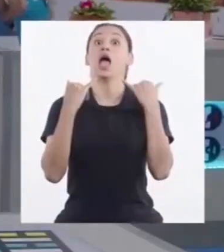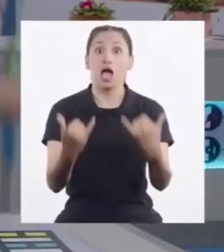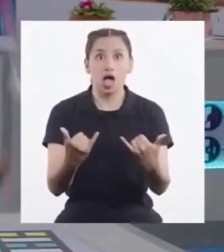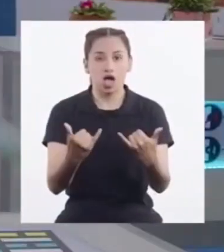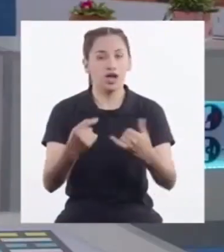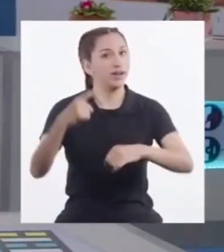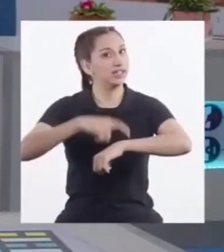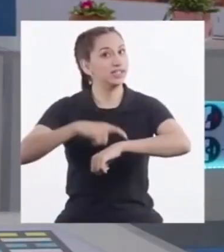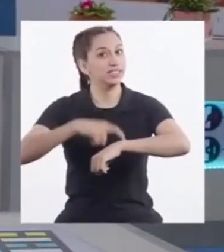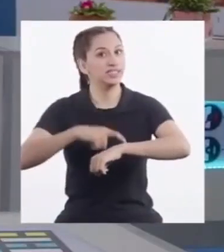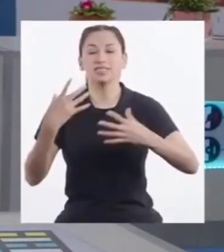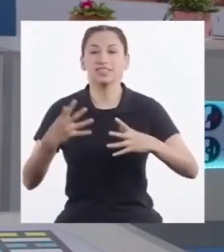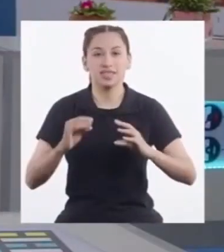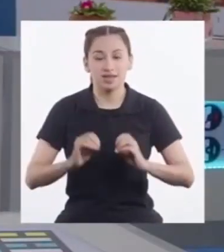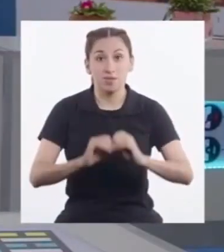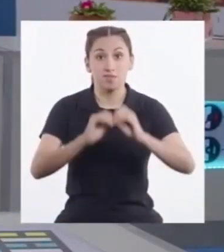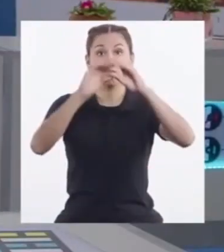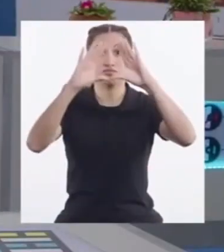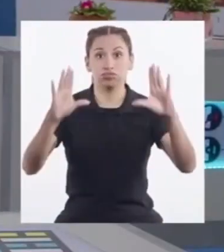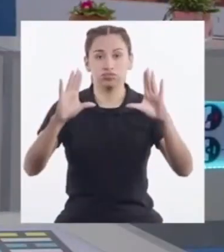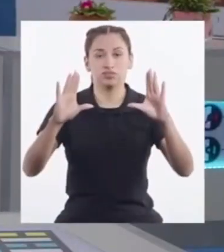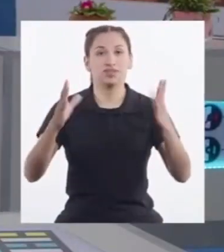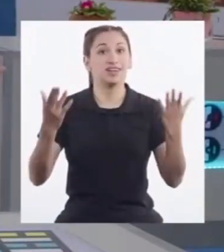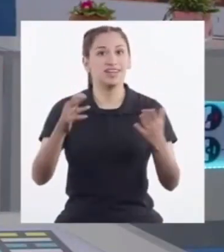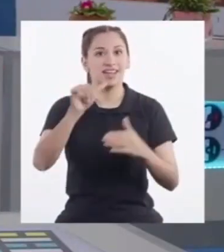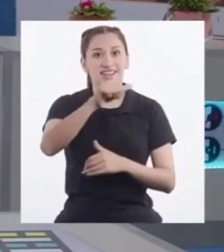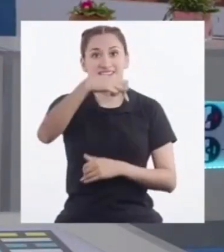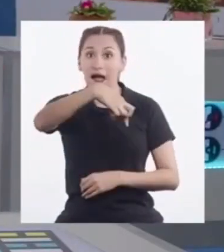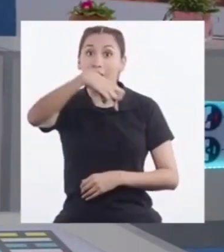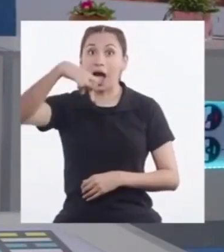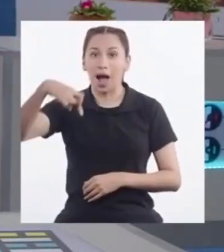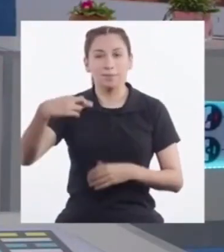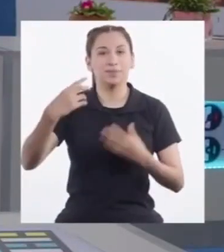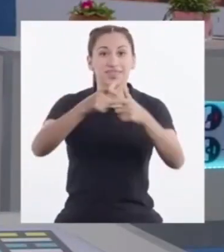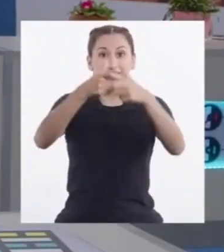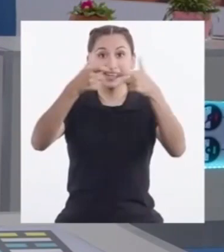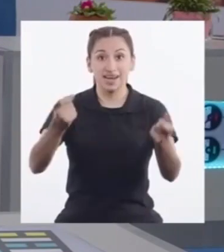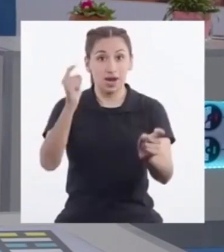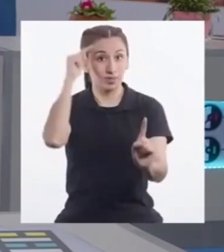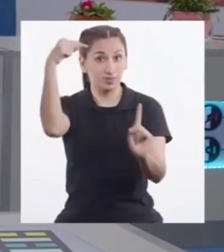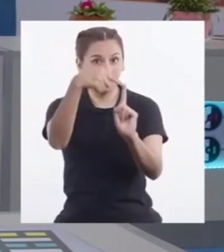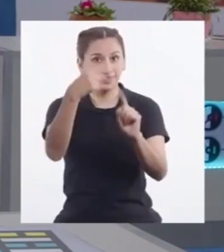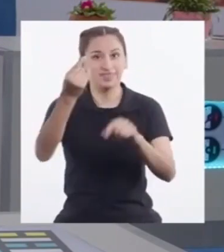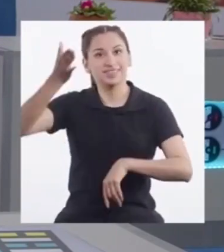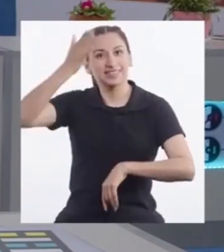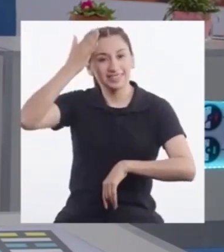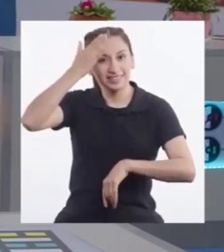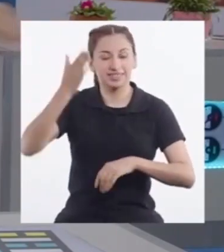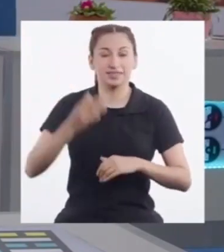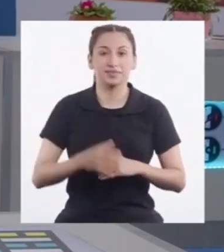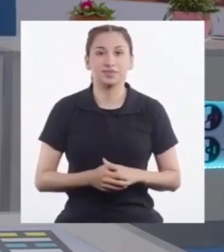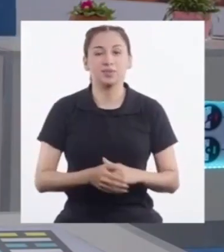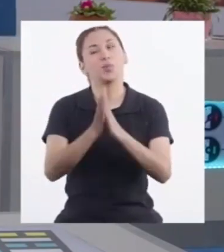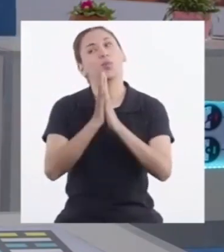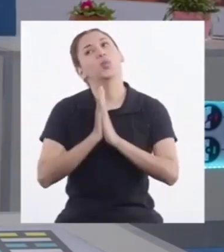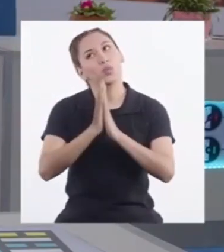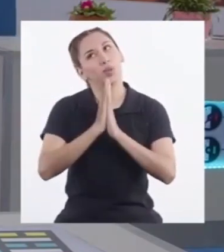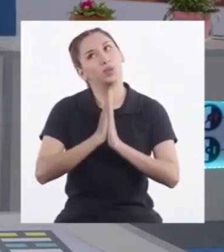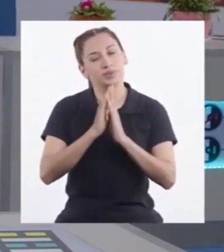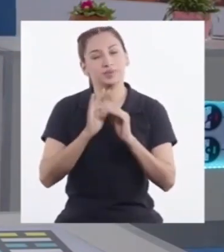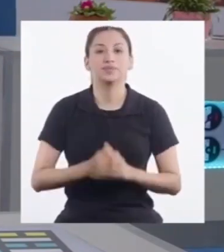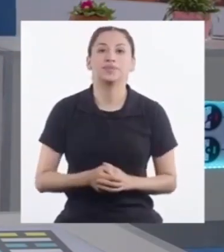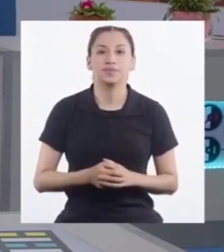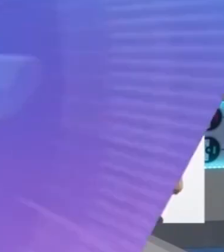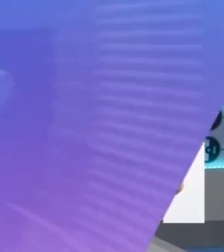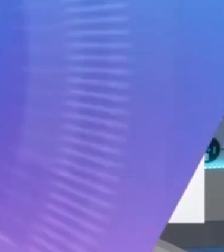Ahora Es momento De que actives Nuestra super aplicación El gran desafío Del saber Por